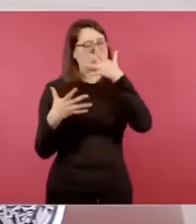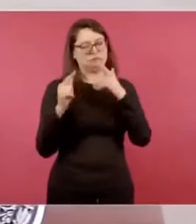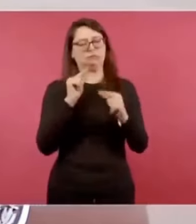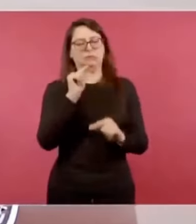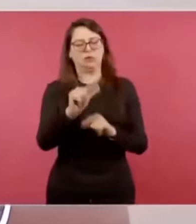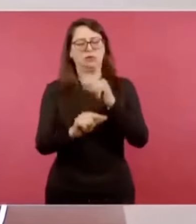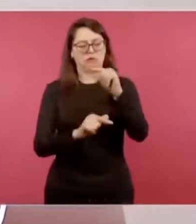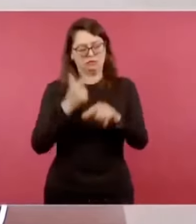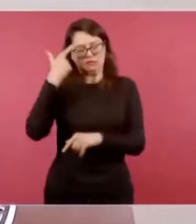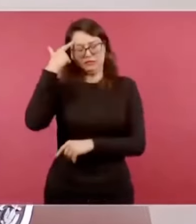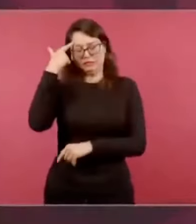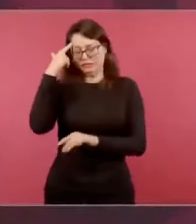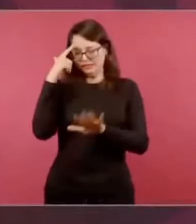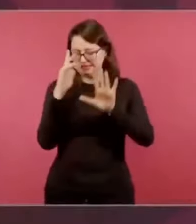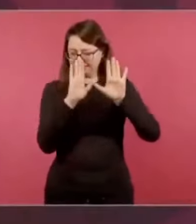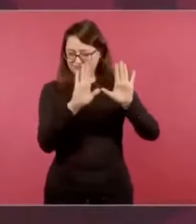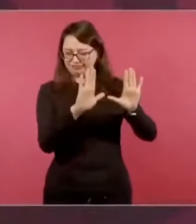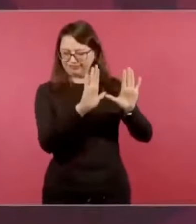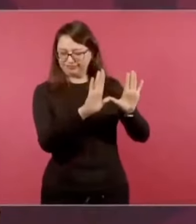avanzando.